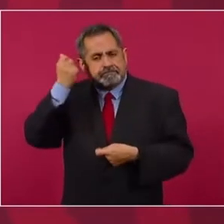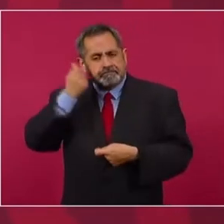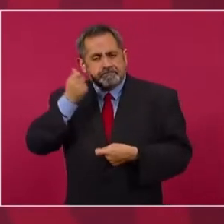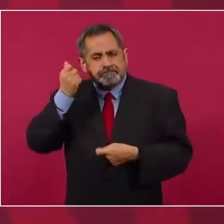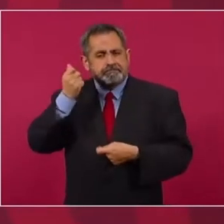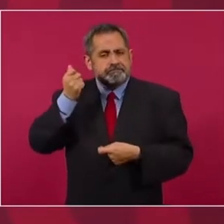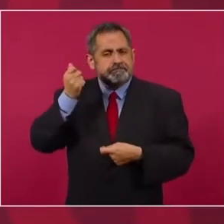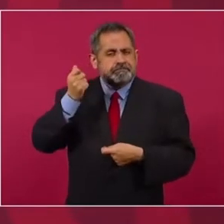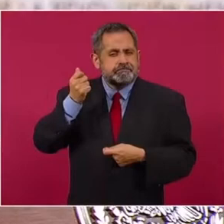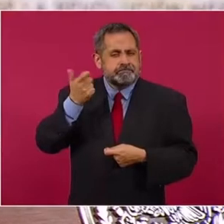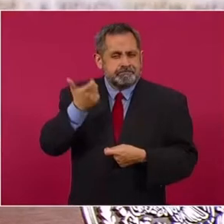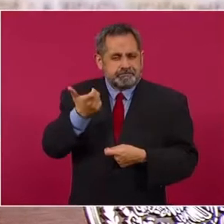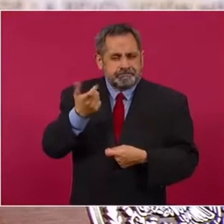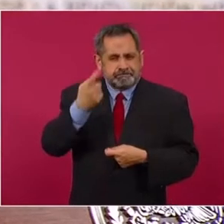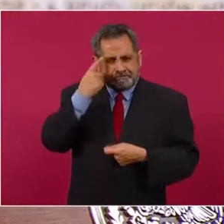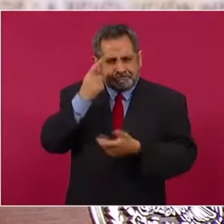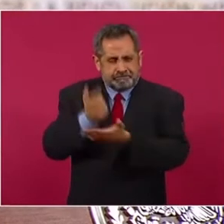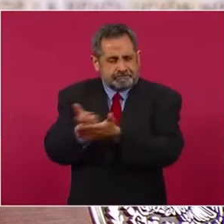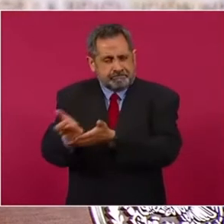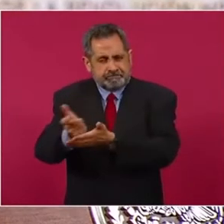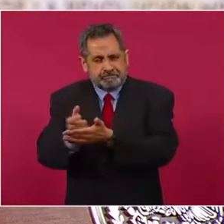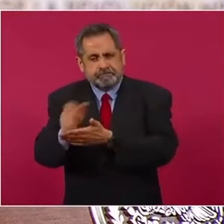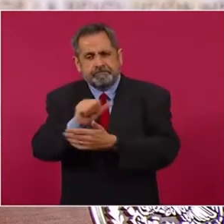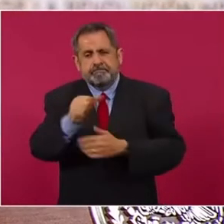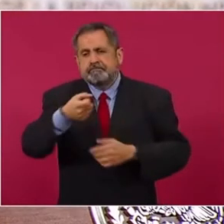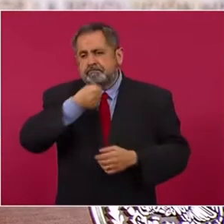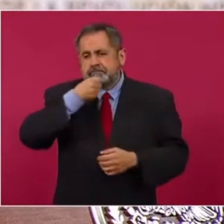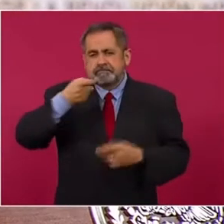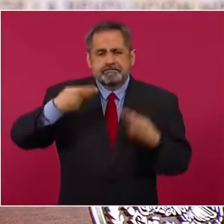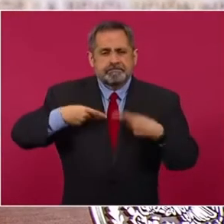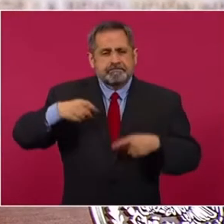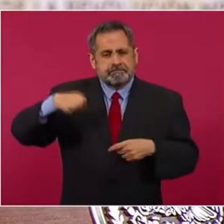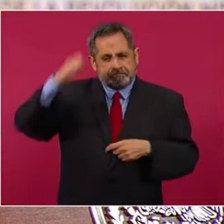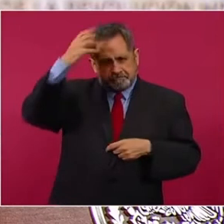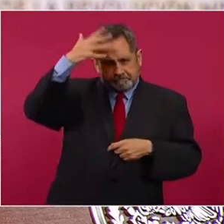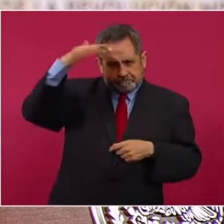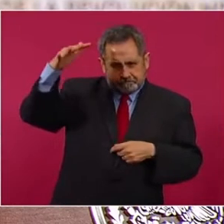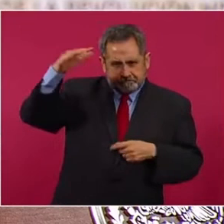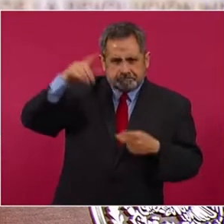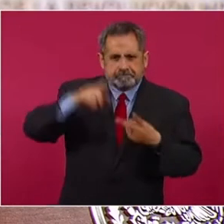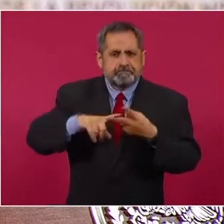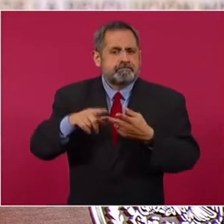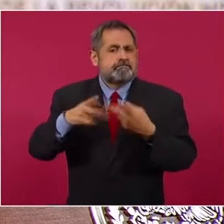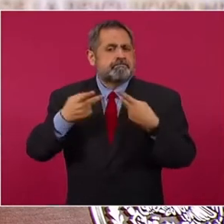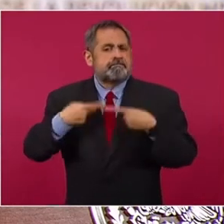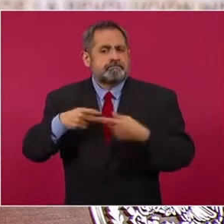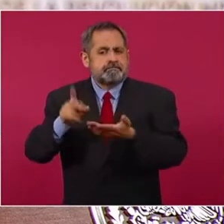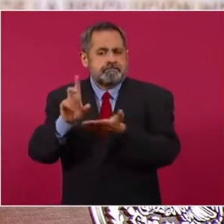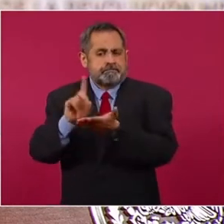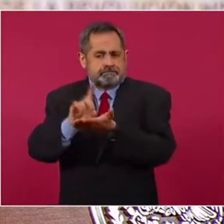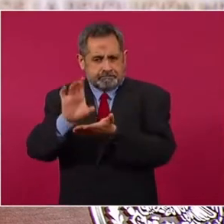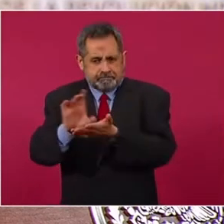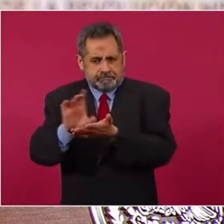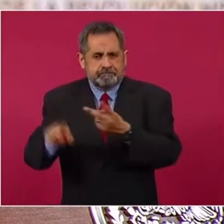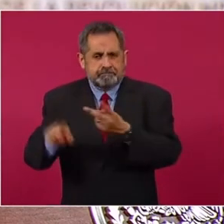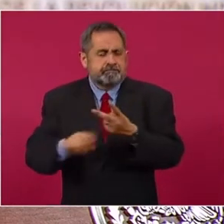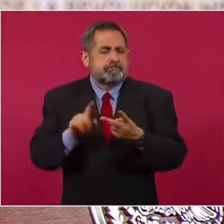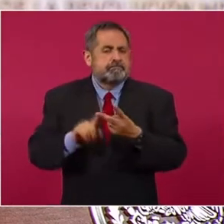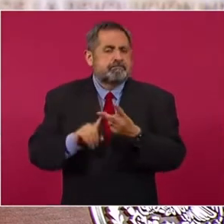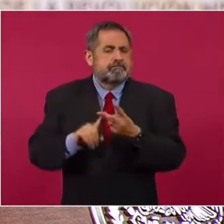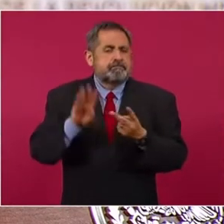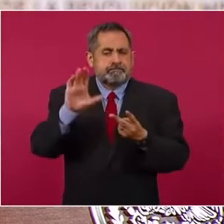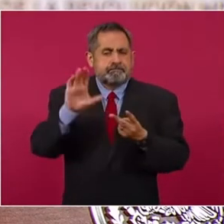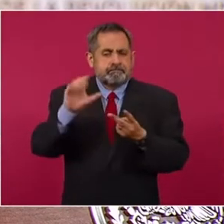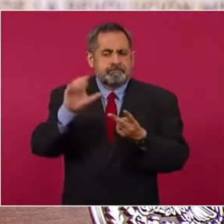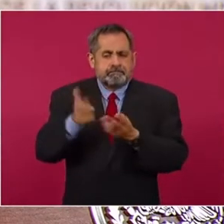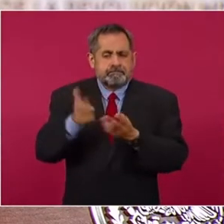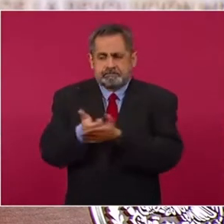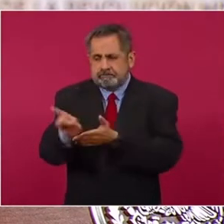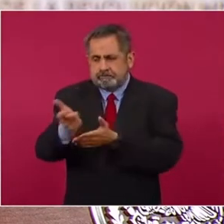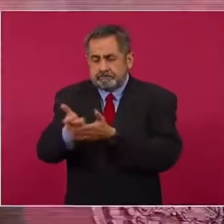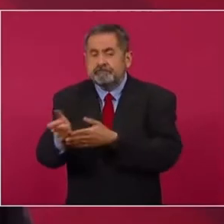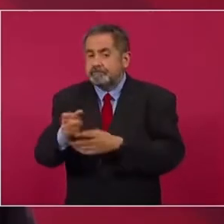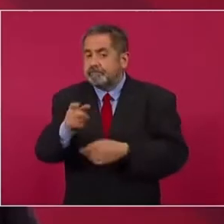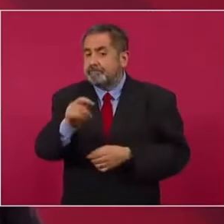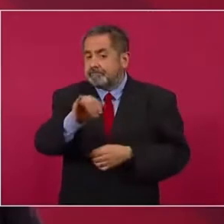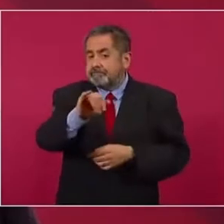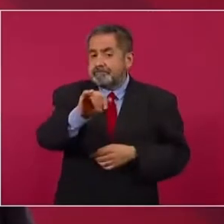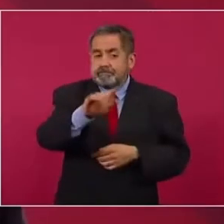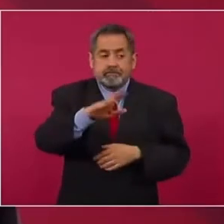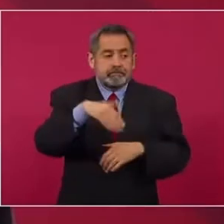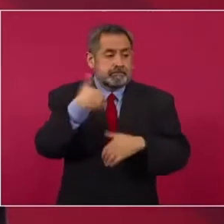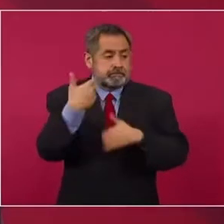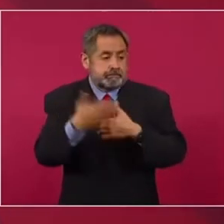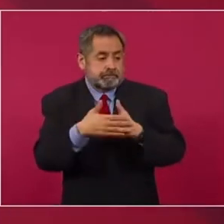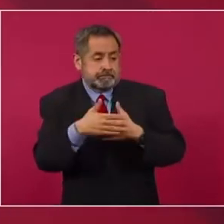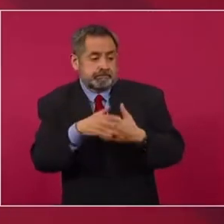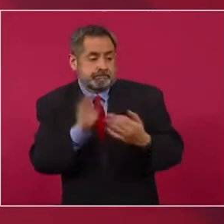mayores, personas con discapacidad, las becas, porque si vienen, sobre todo